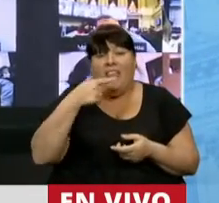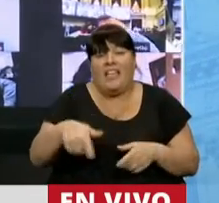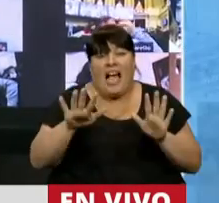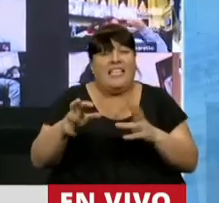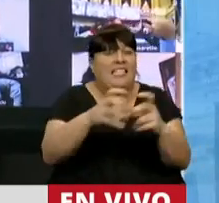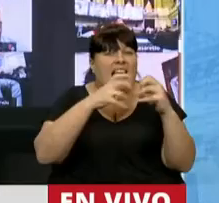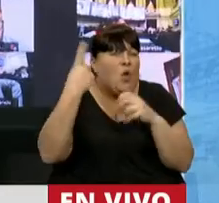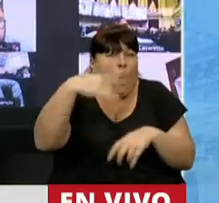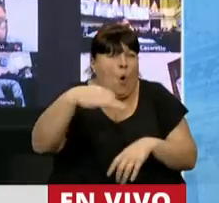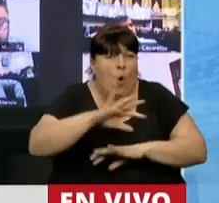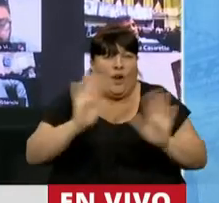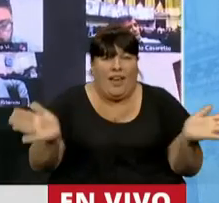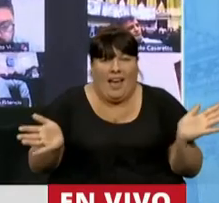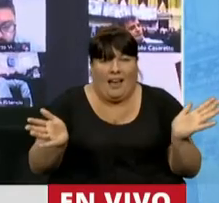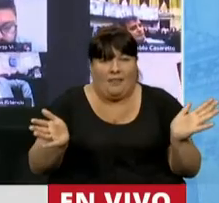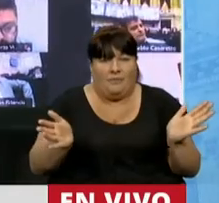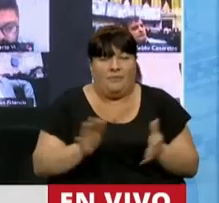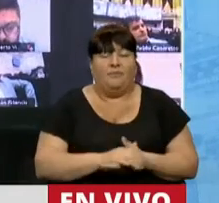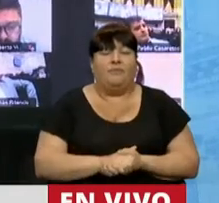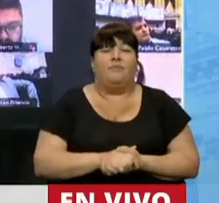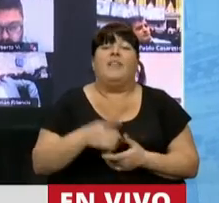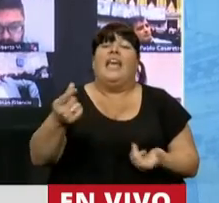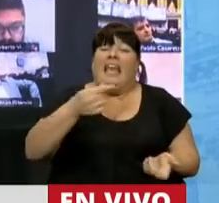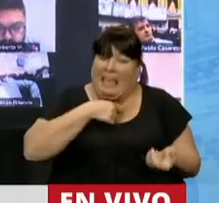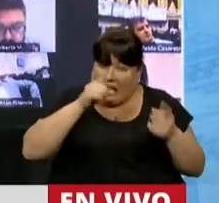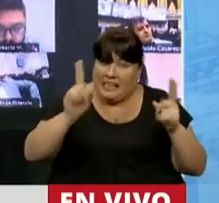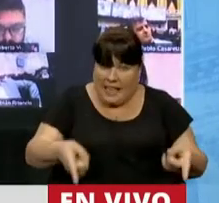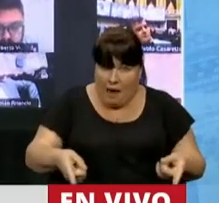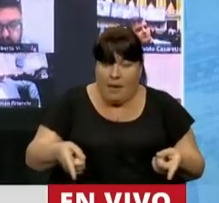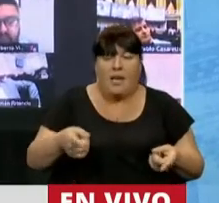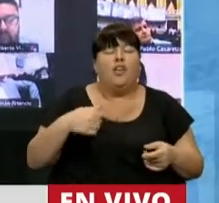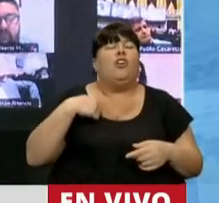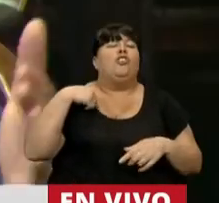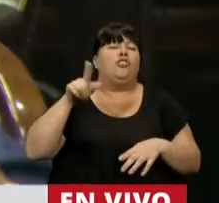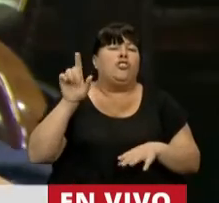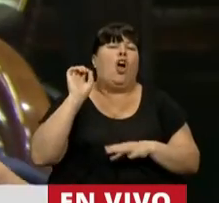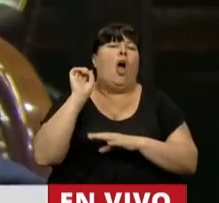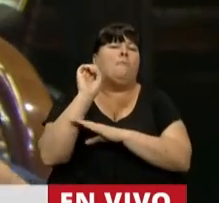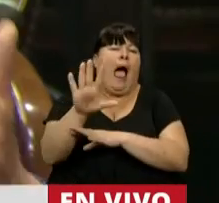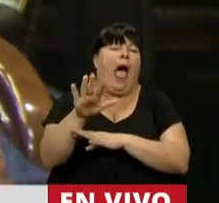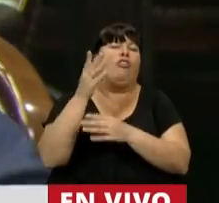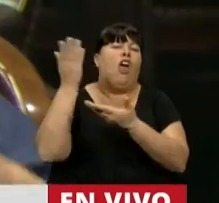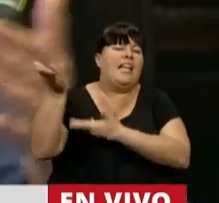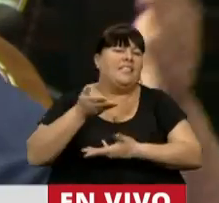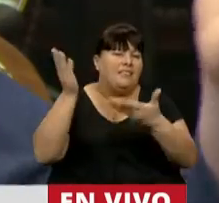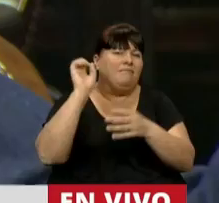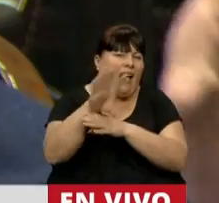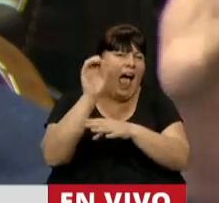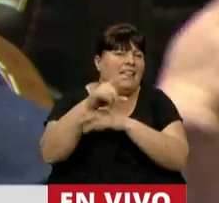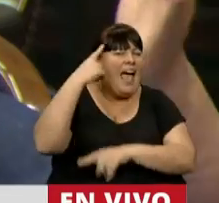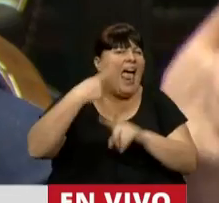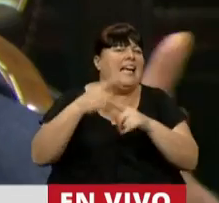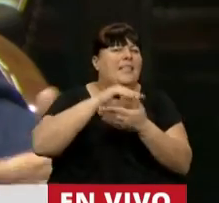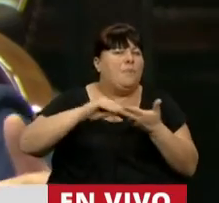era una sesión única. Y si quieren también, les mando todas las citaciones que ha hecho el